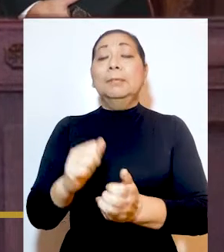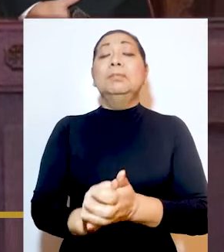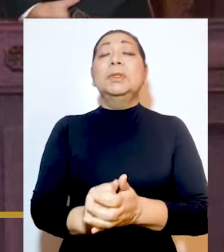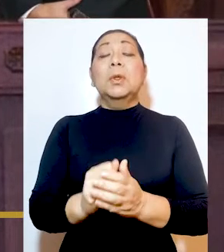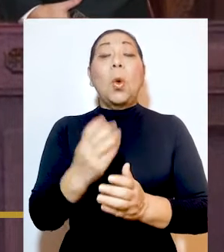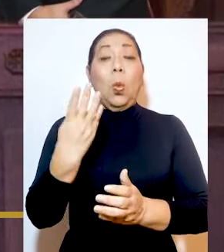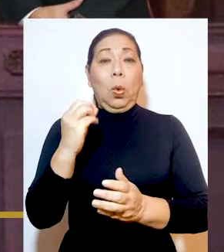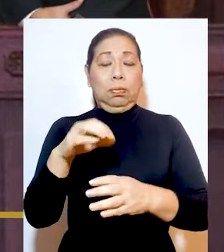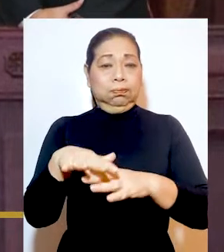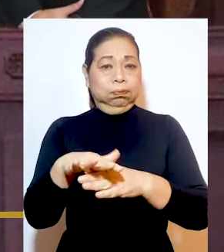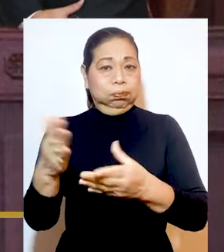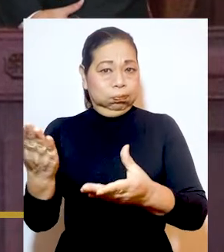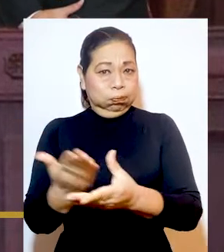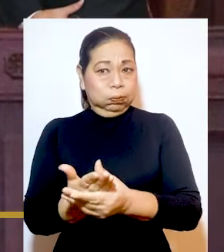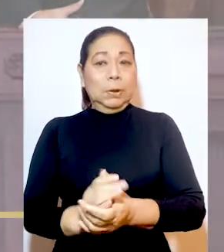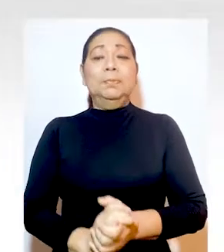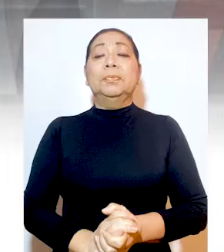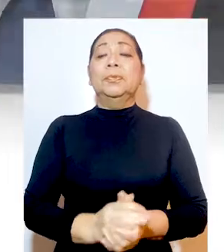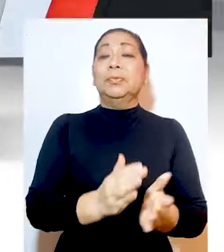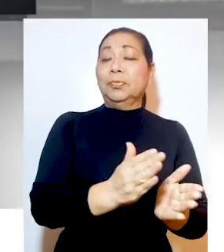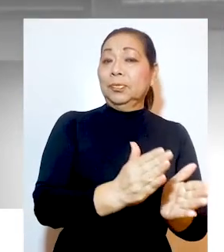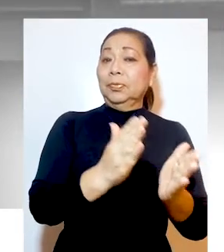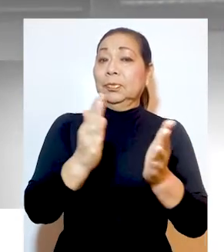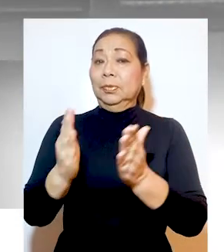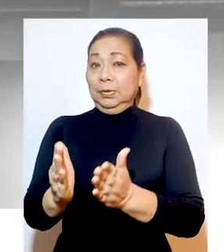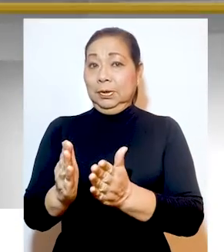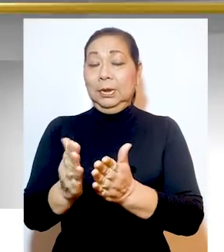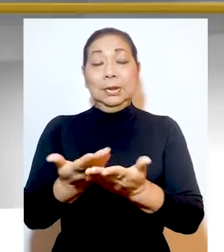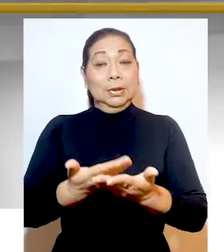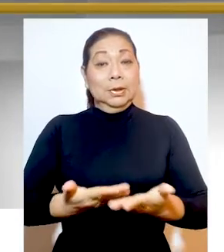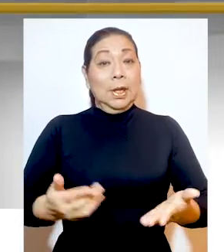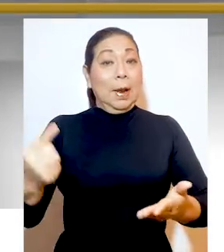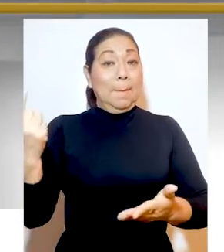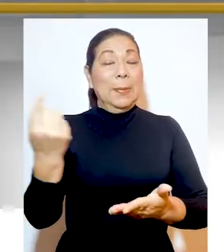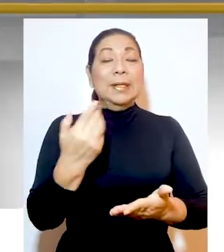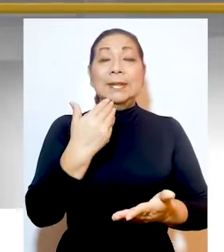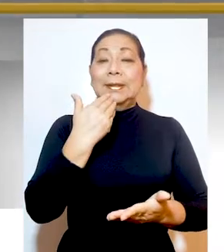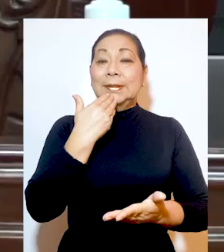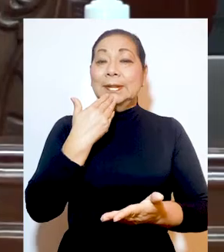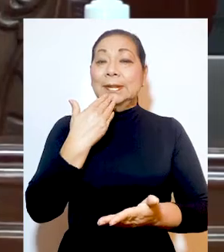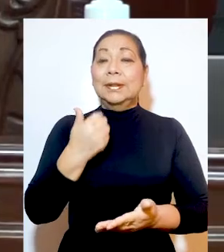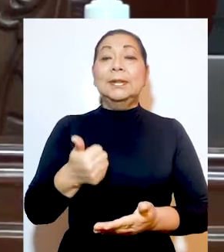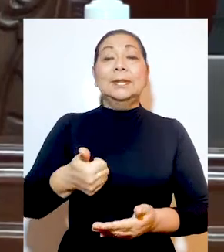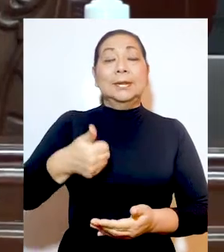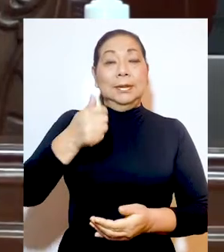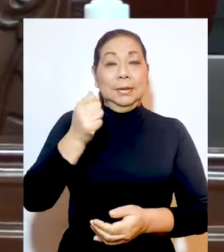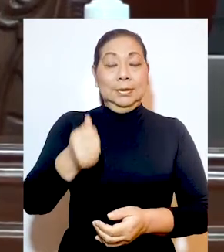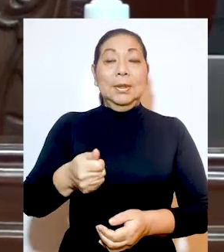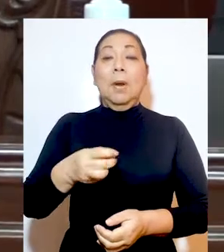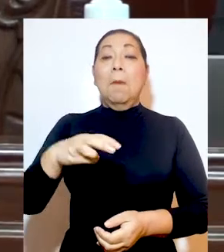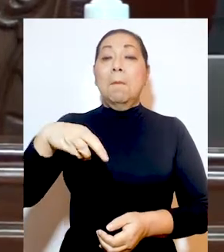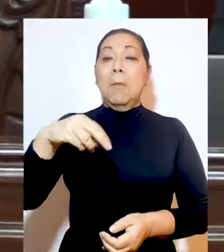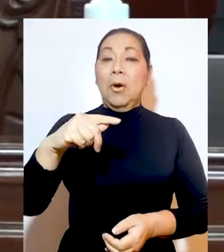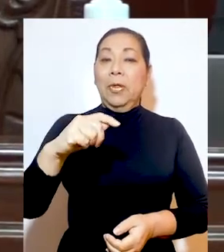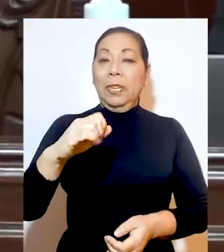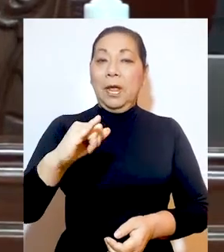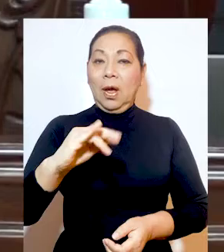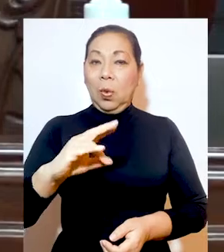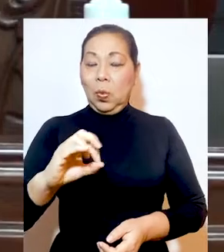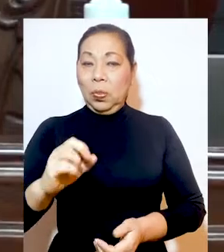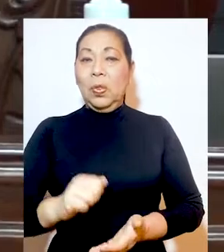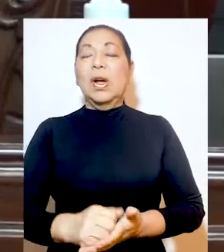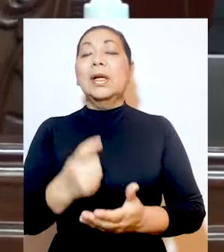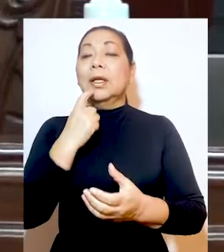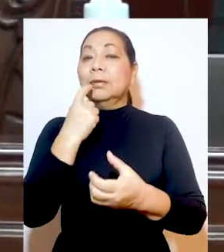y verán 40 causas. Mientras, la sala primera, que preside el magistrado Manuel Monteagudo